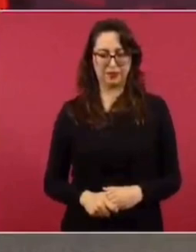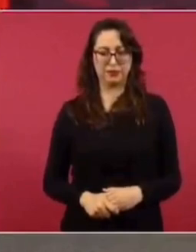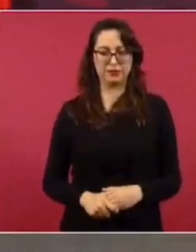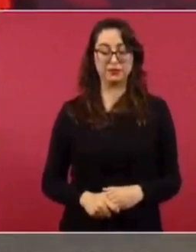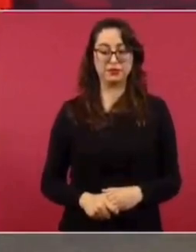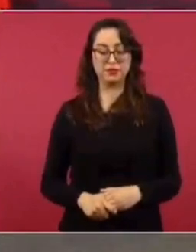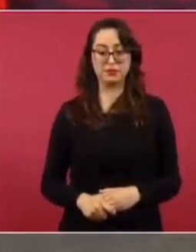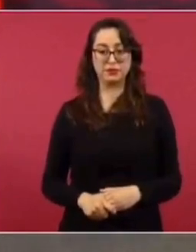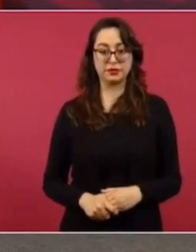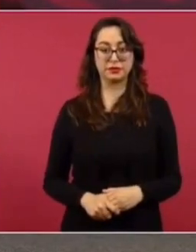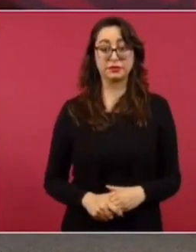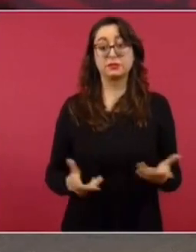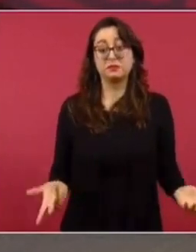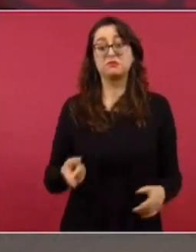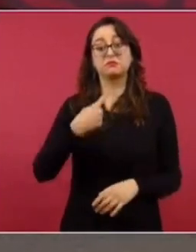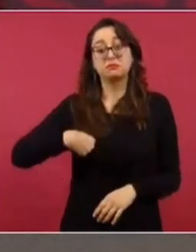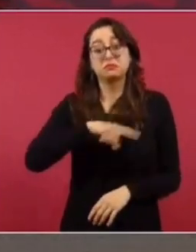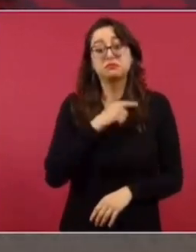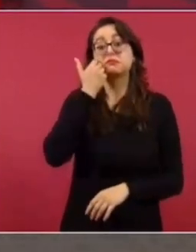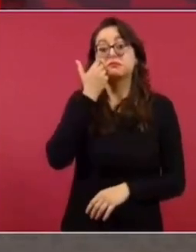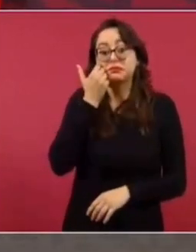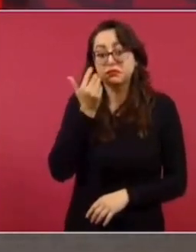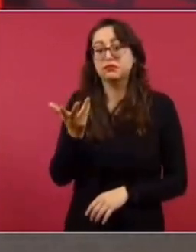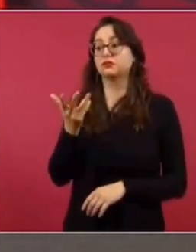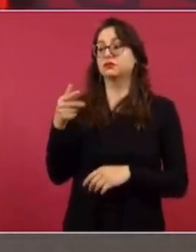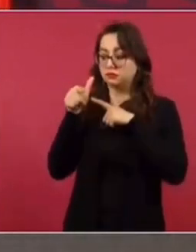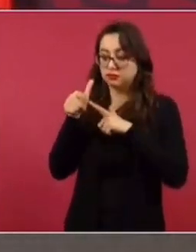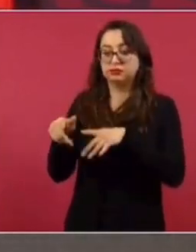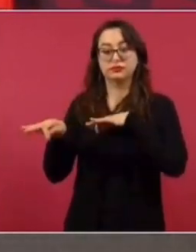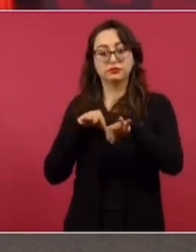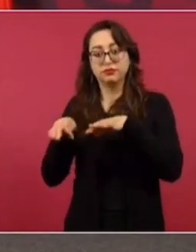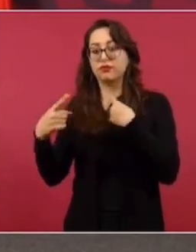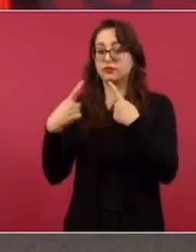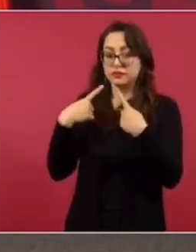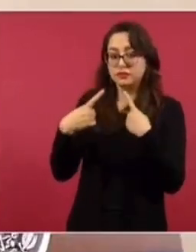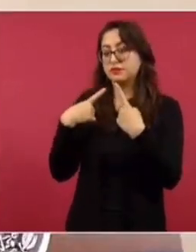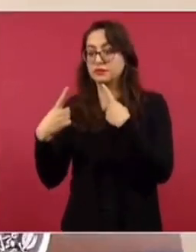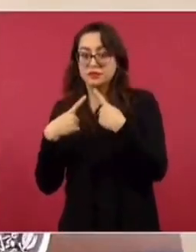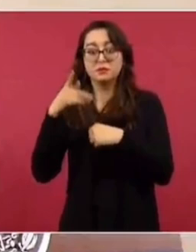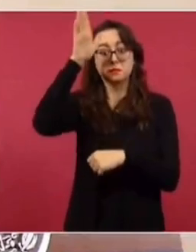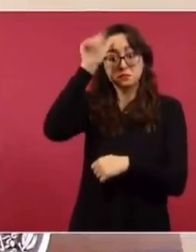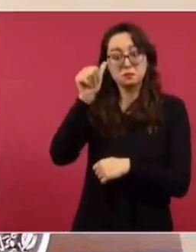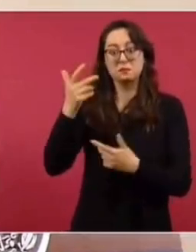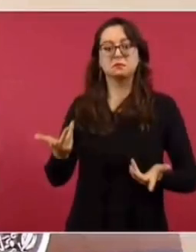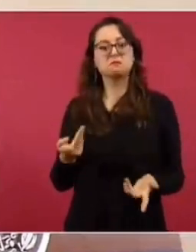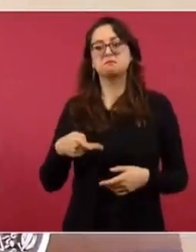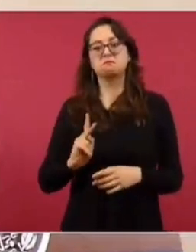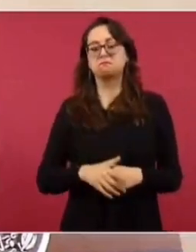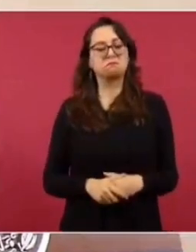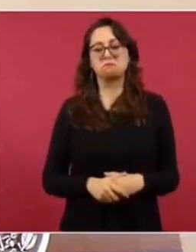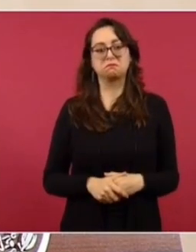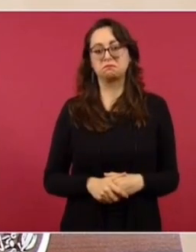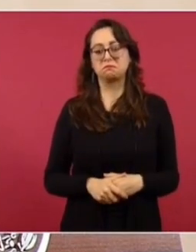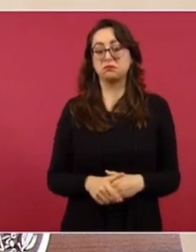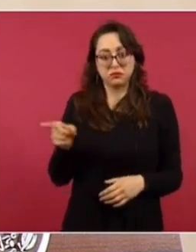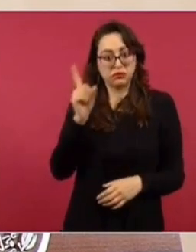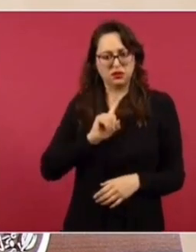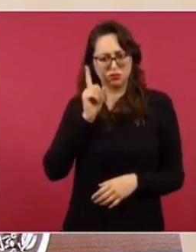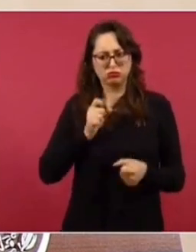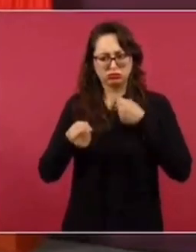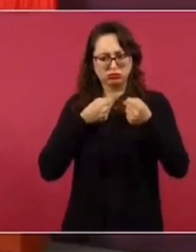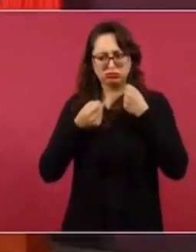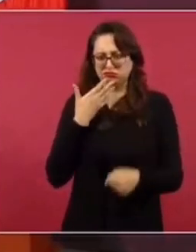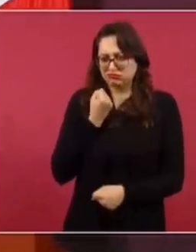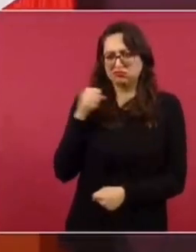Porque consideramos que se podía llegar a un acuerdo. Y es una periodista buena. Ya ven cómo